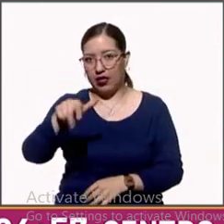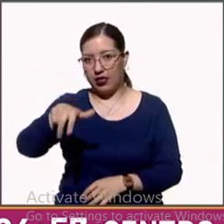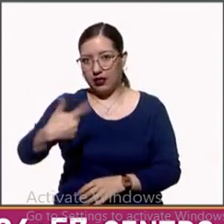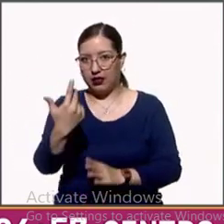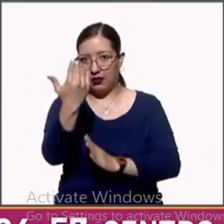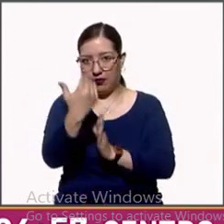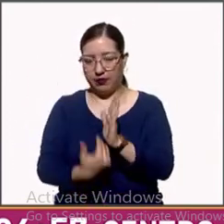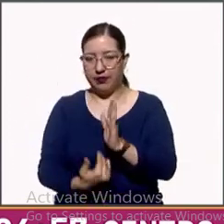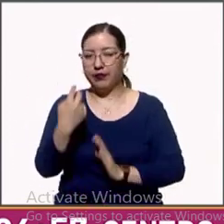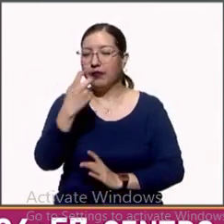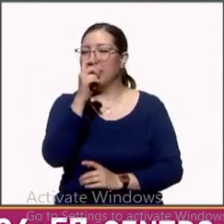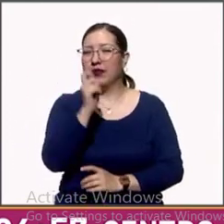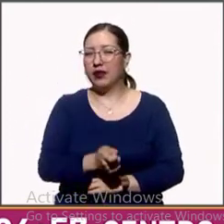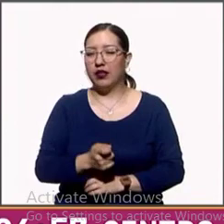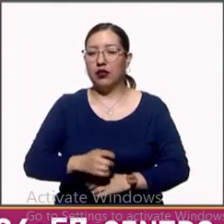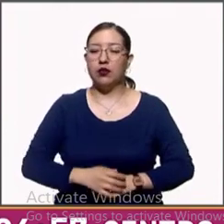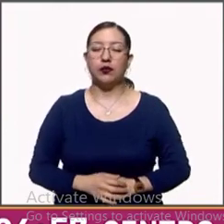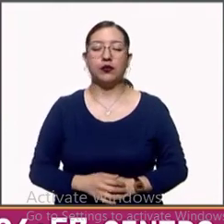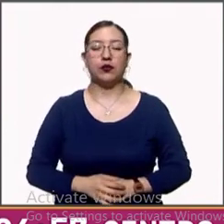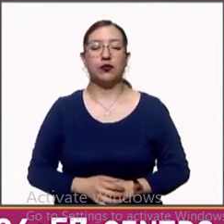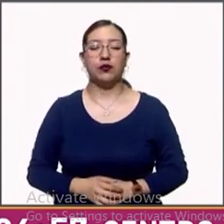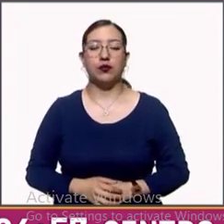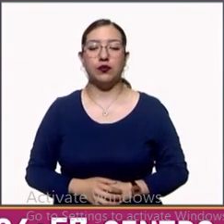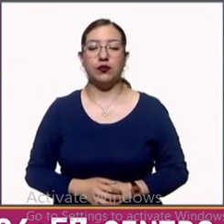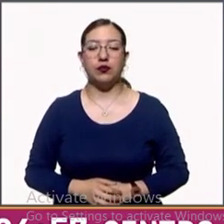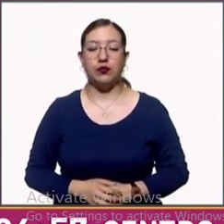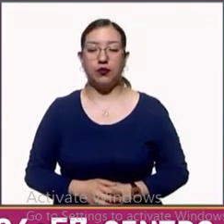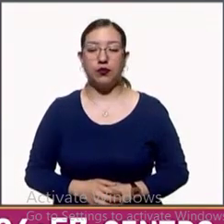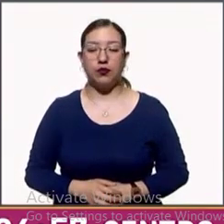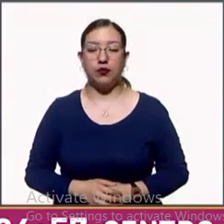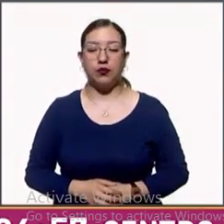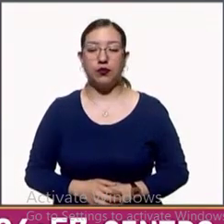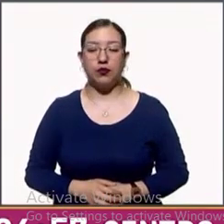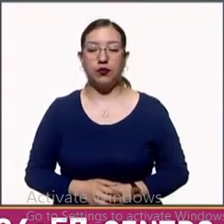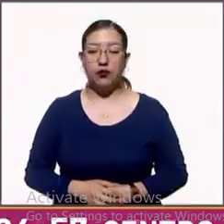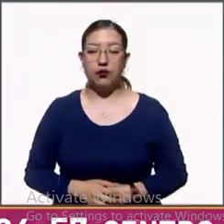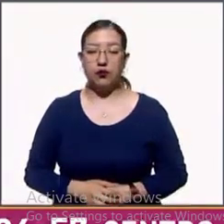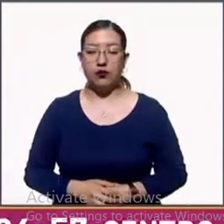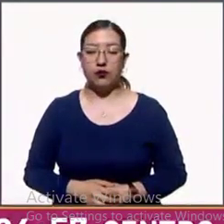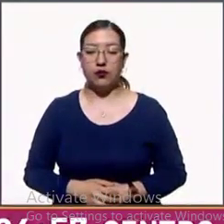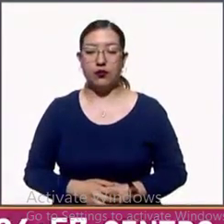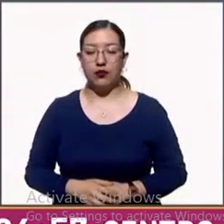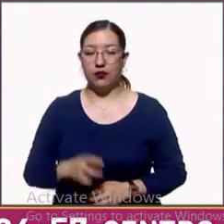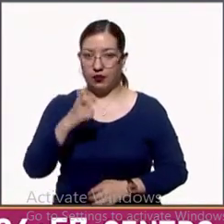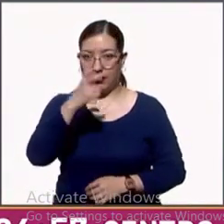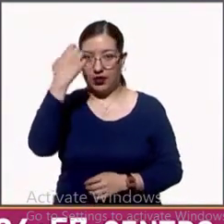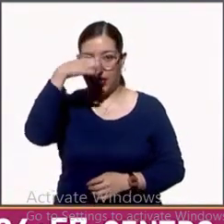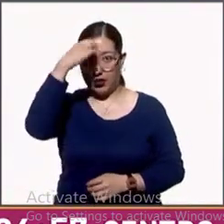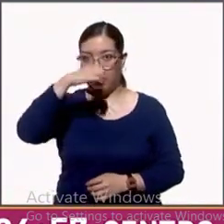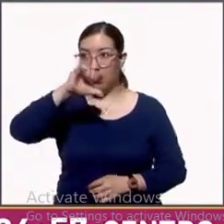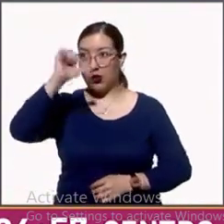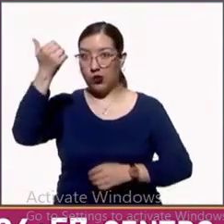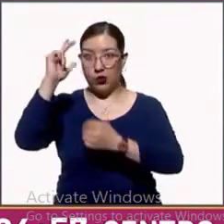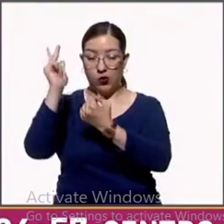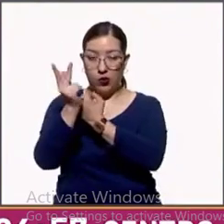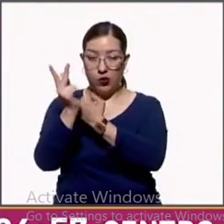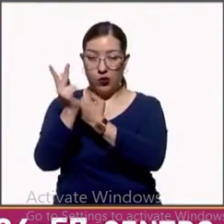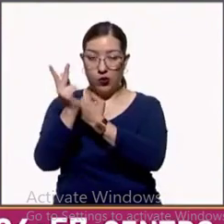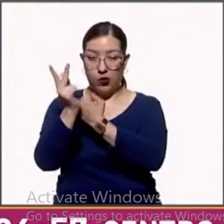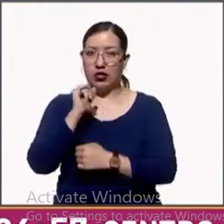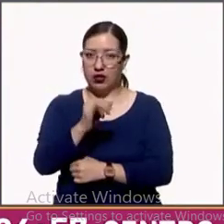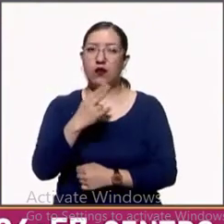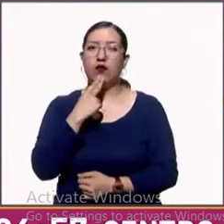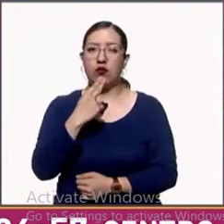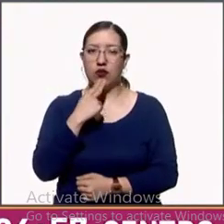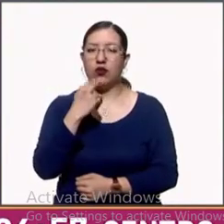digamos, nuevamente comparada con la experiencia de otros países? Que sí han funcionado estas medidas, que tenemos menos fumadores,